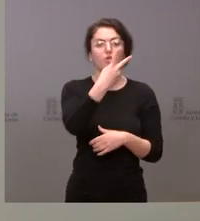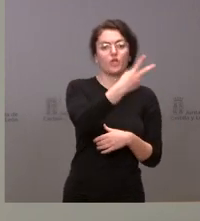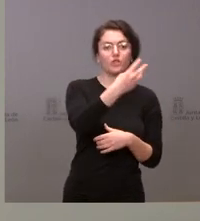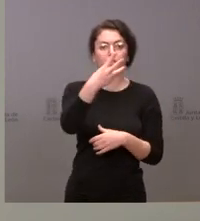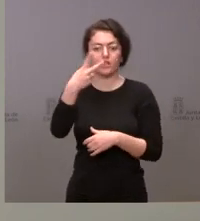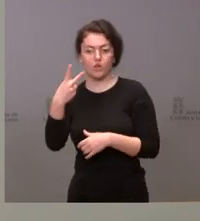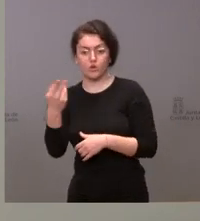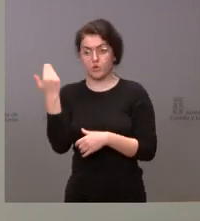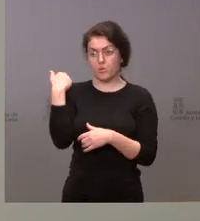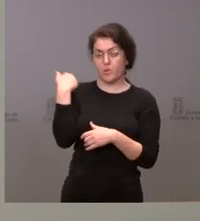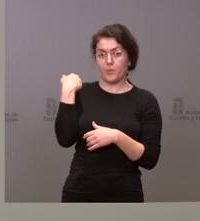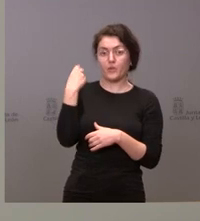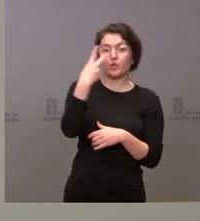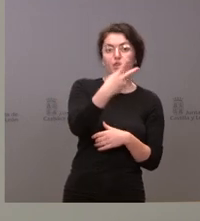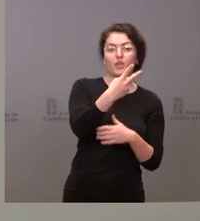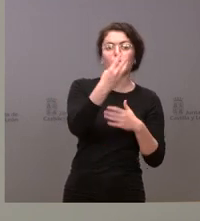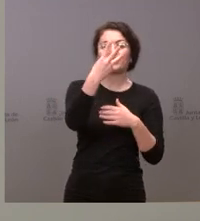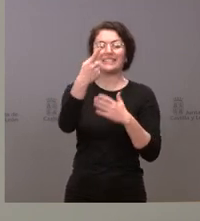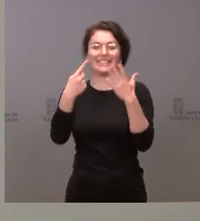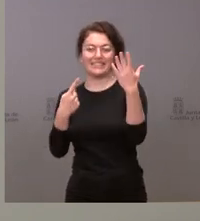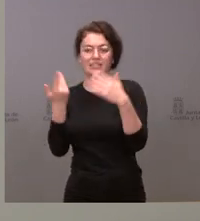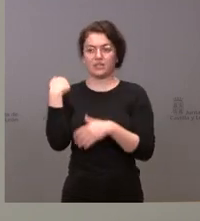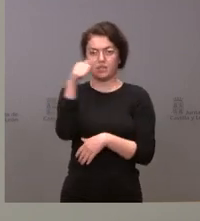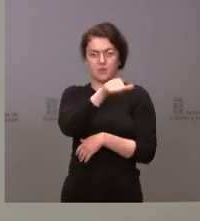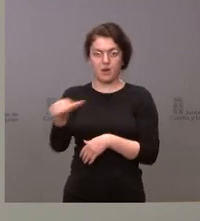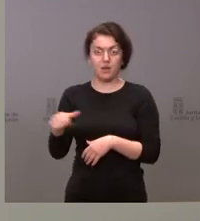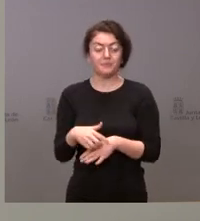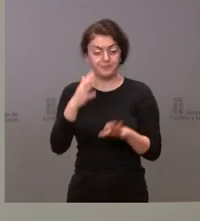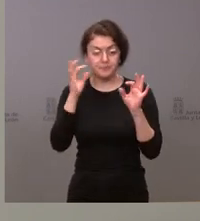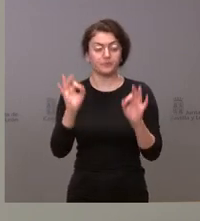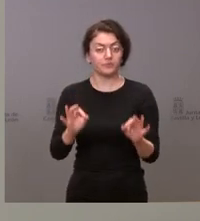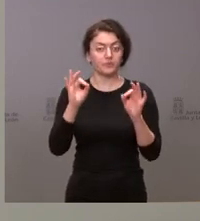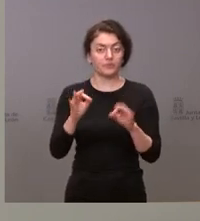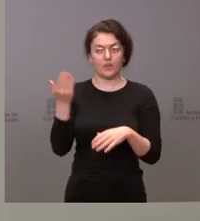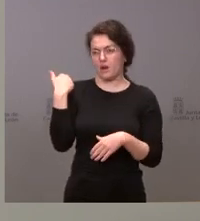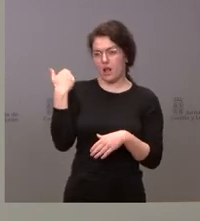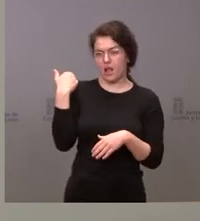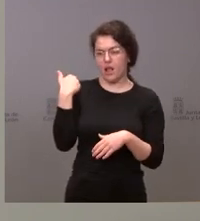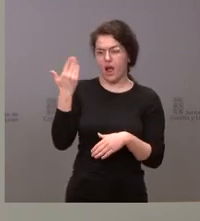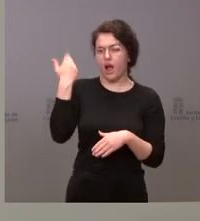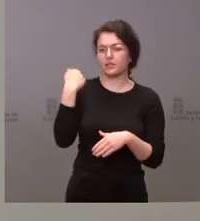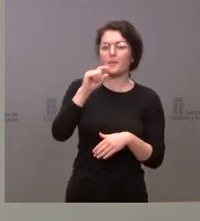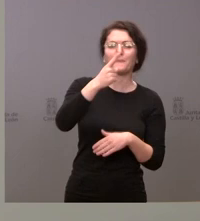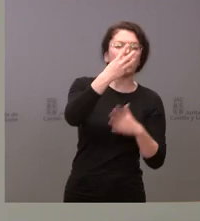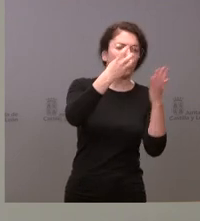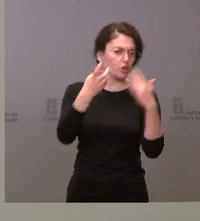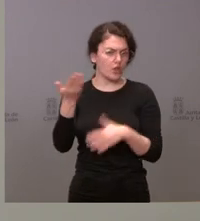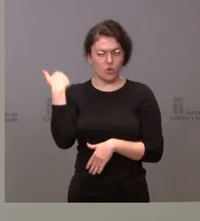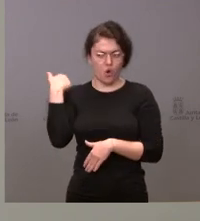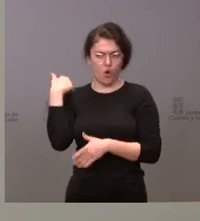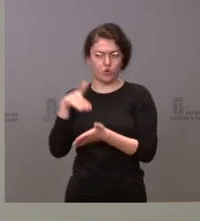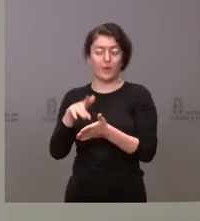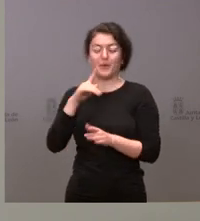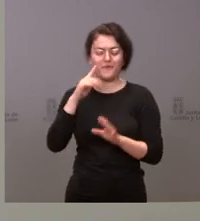frente a los 236 de hace una semana. Es verdad que muy lejos de aquellos 1.800 que llegamos a tener en momento, pero es verdad que hay un